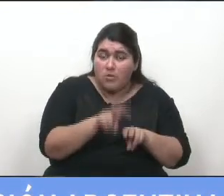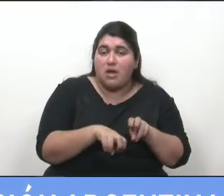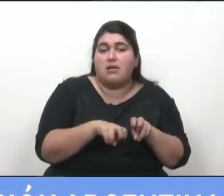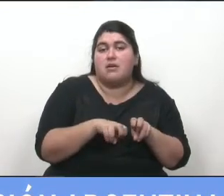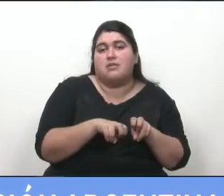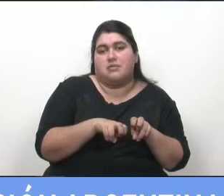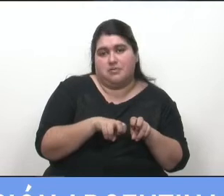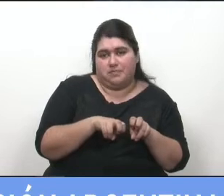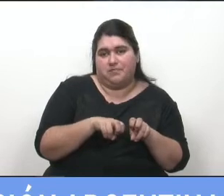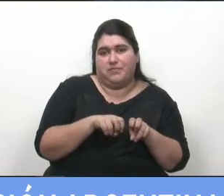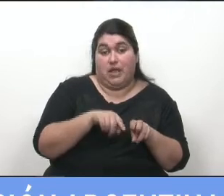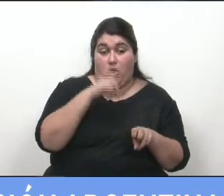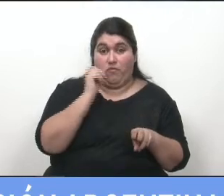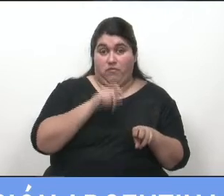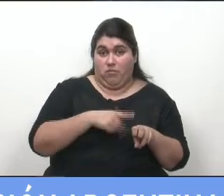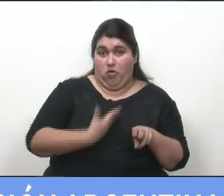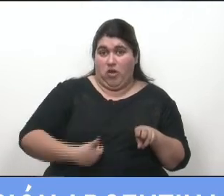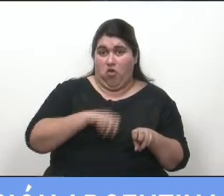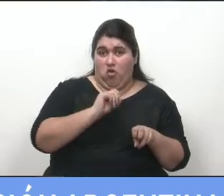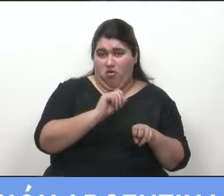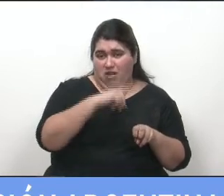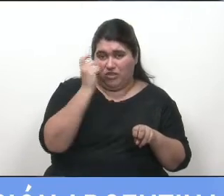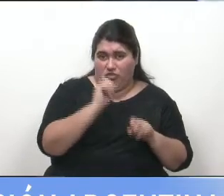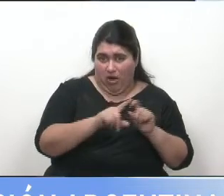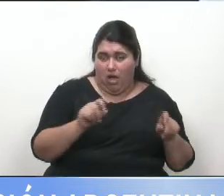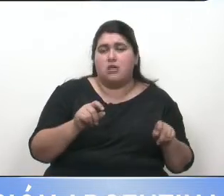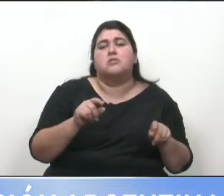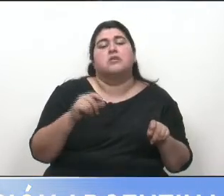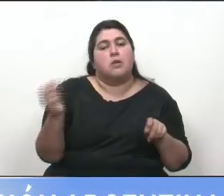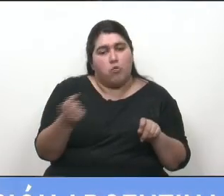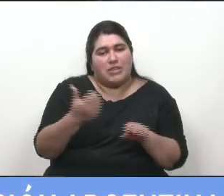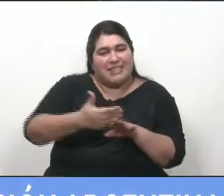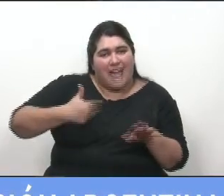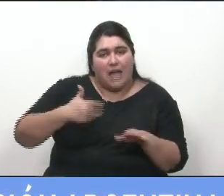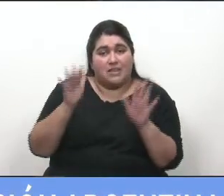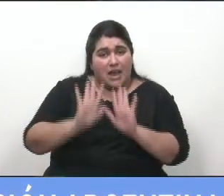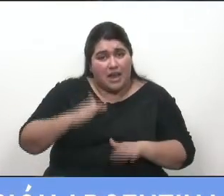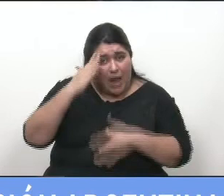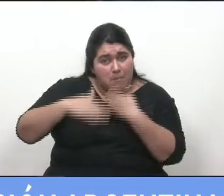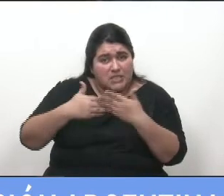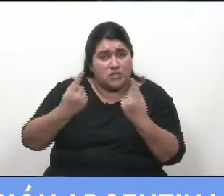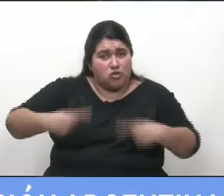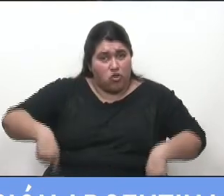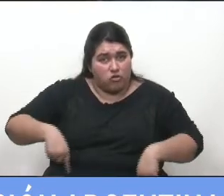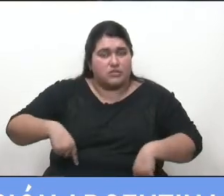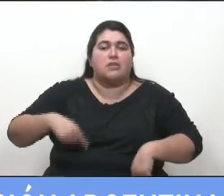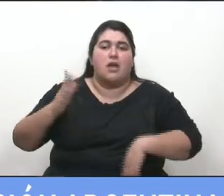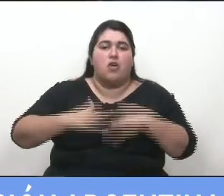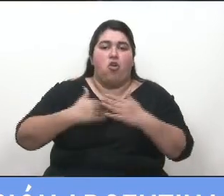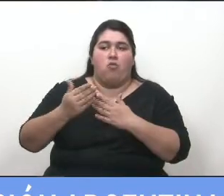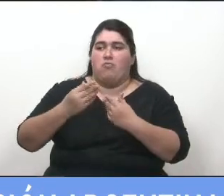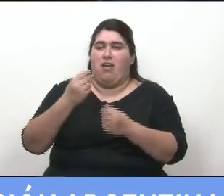del Estado Nacional sean incorporados previa capacitación como mano de obra en el marco legal